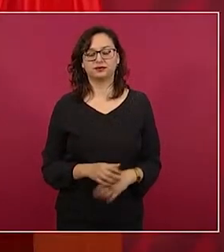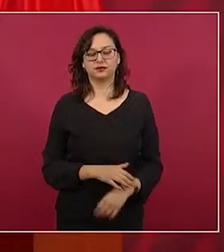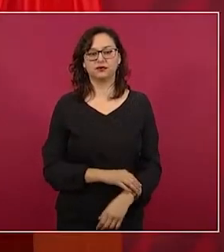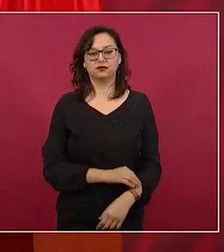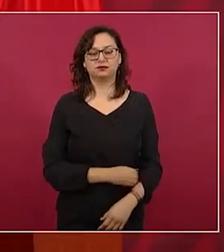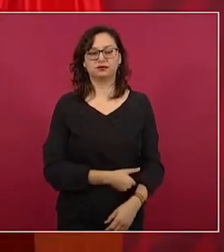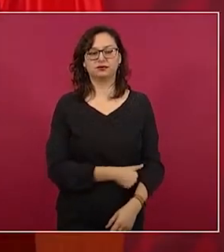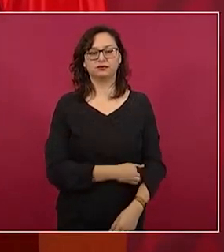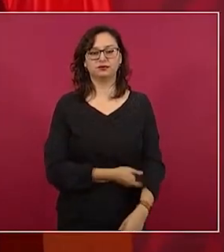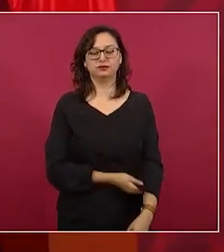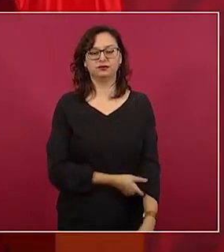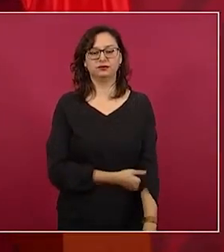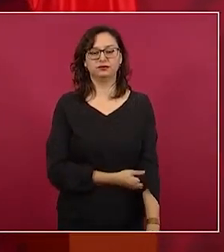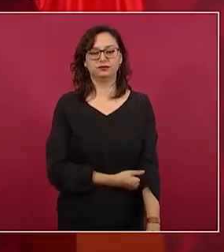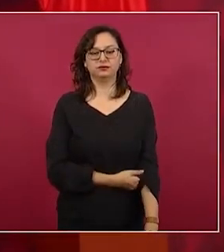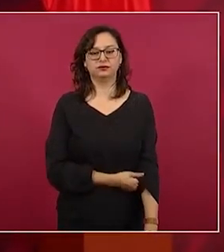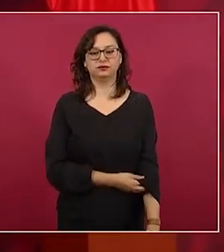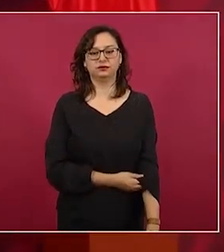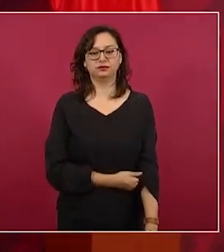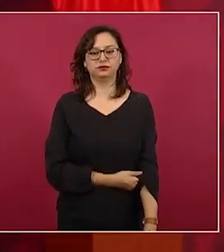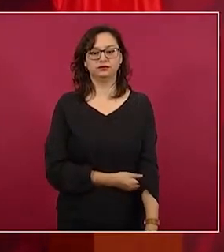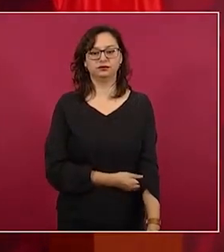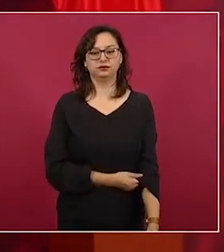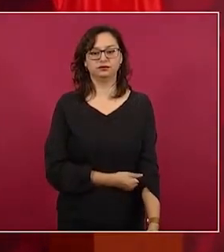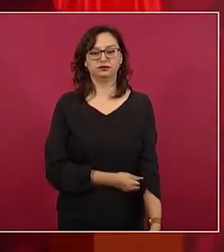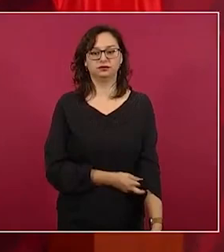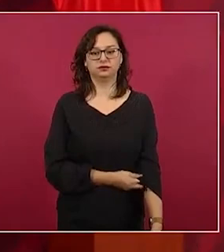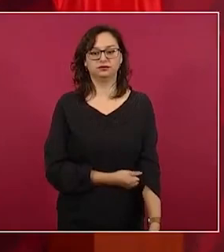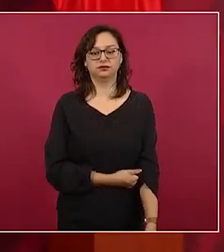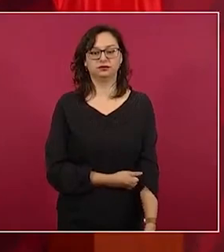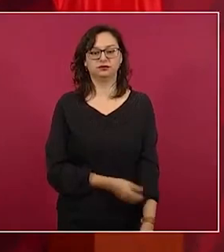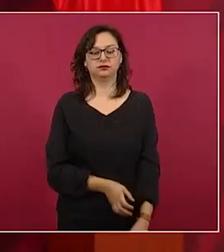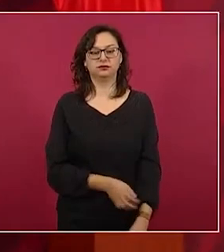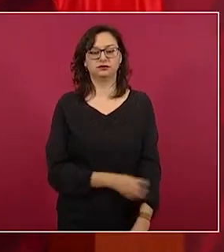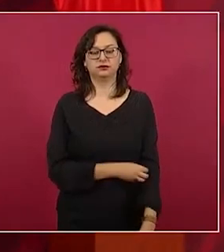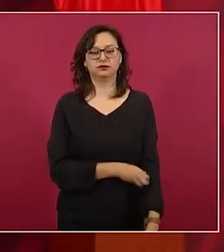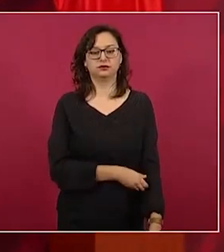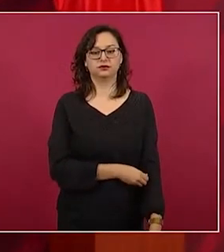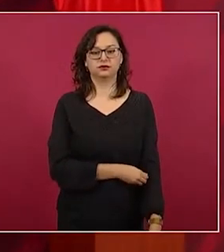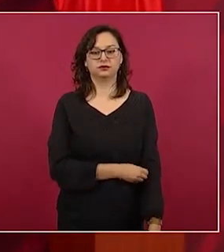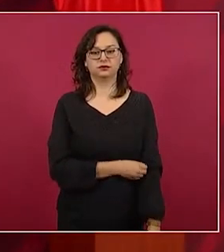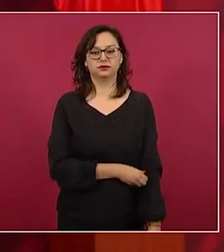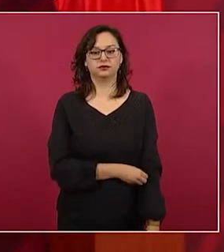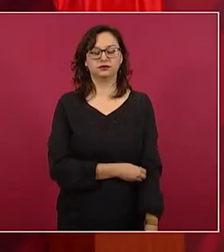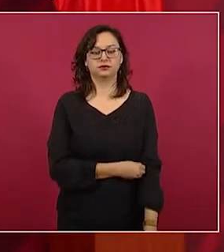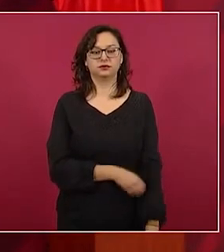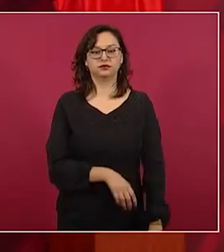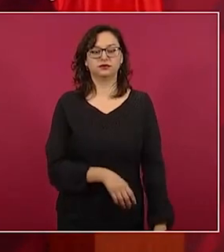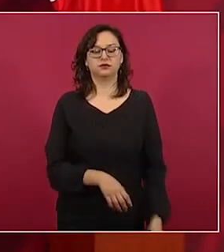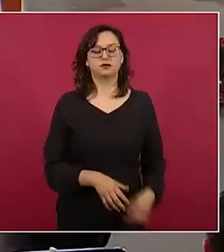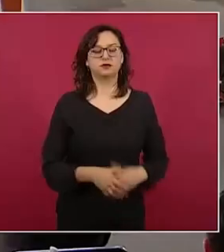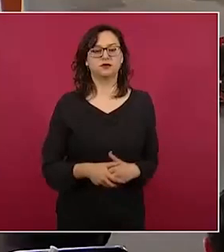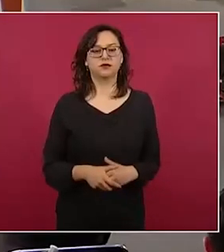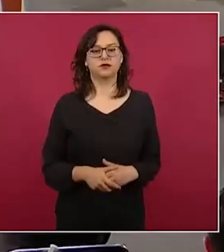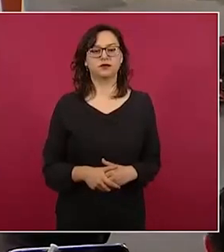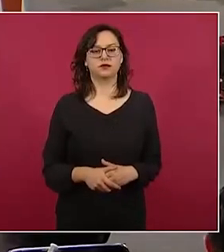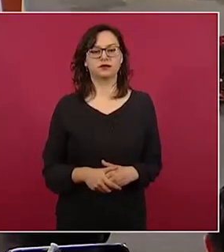Como se dice coloquialmente,